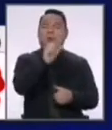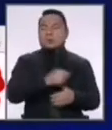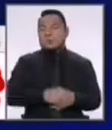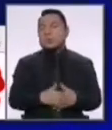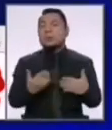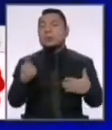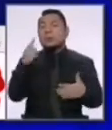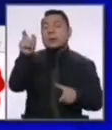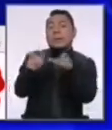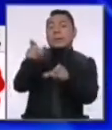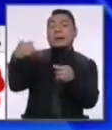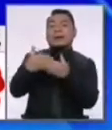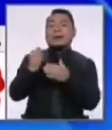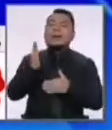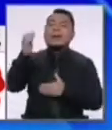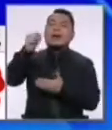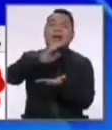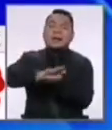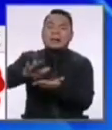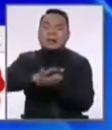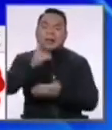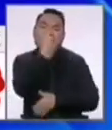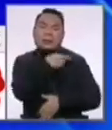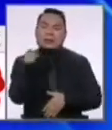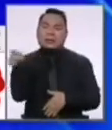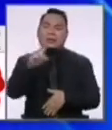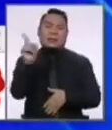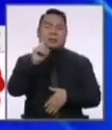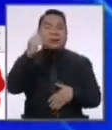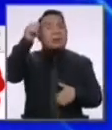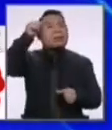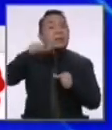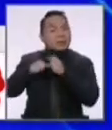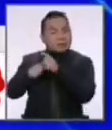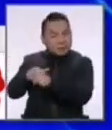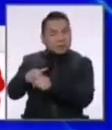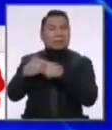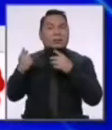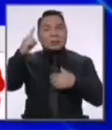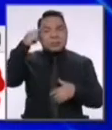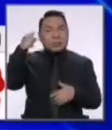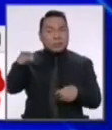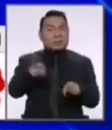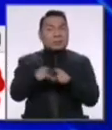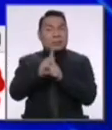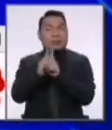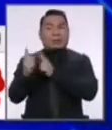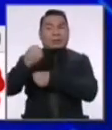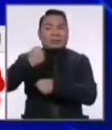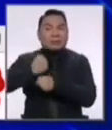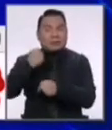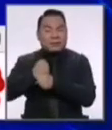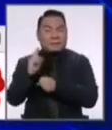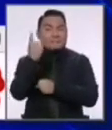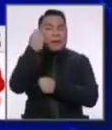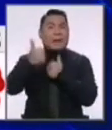del personal que tiene que ir a limpiar los hospitales, de ellos no nos hemos acordado, no hemos pensado que también son primera línea.